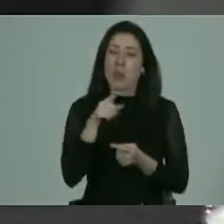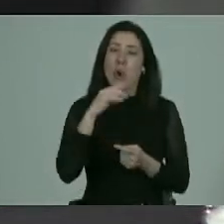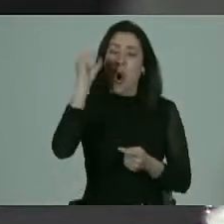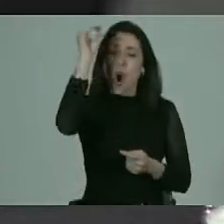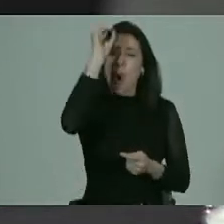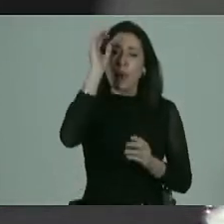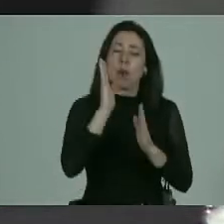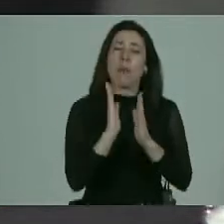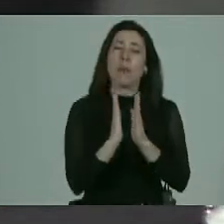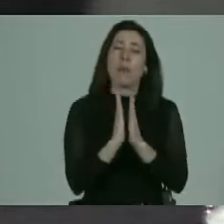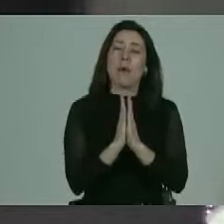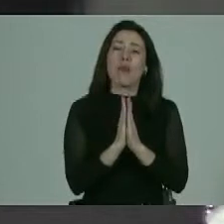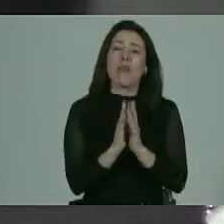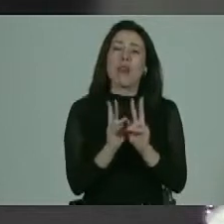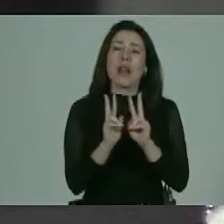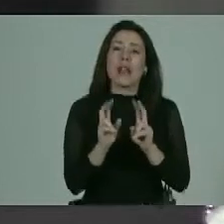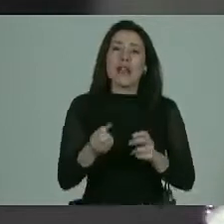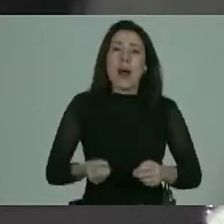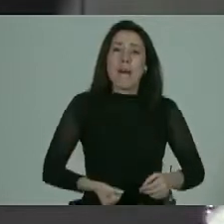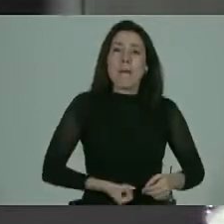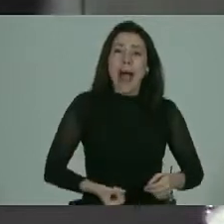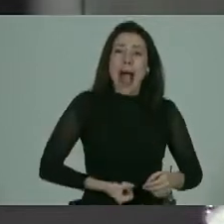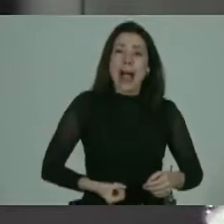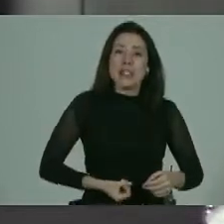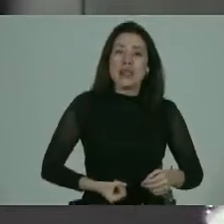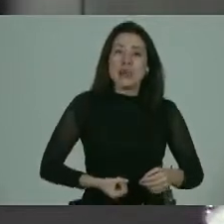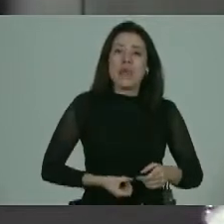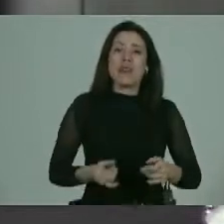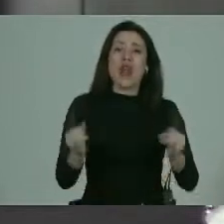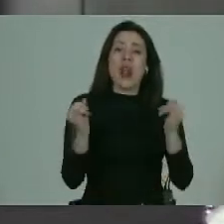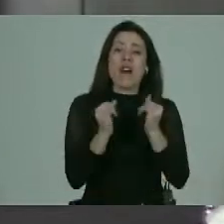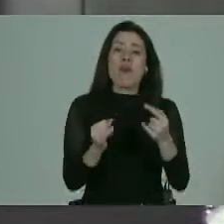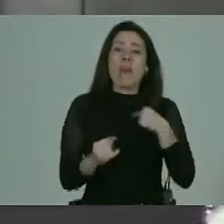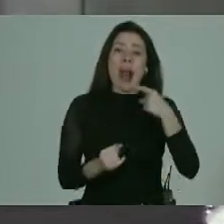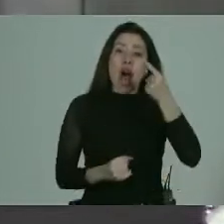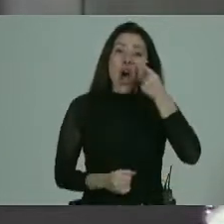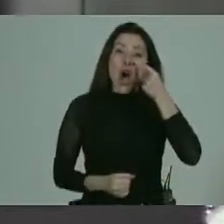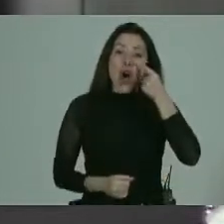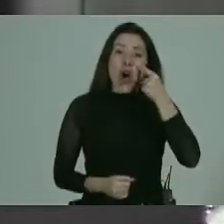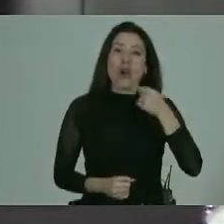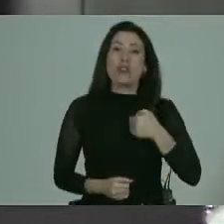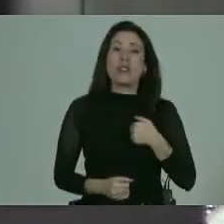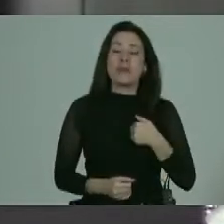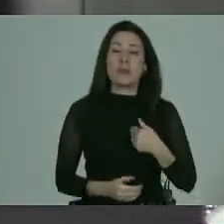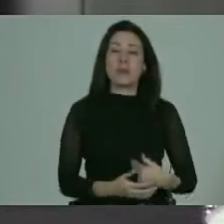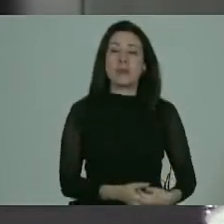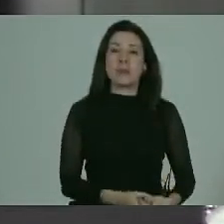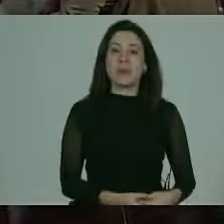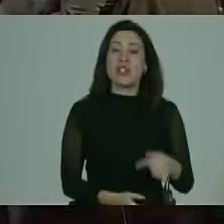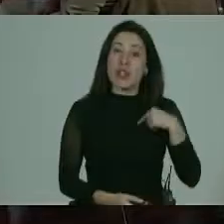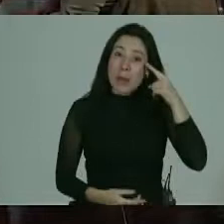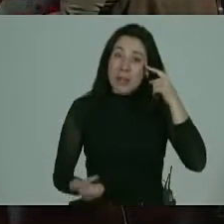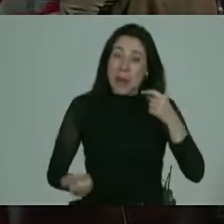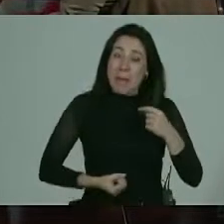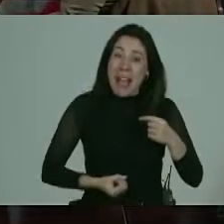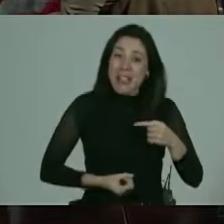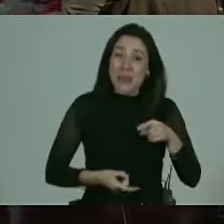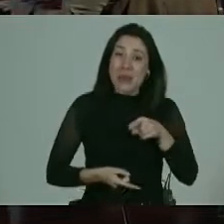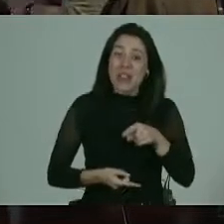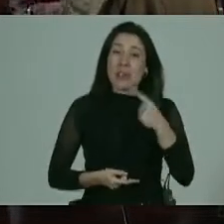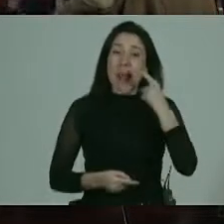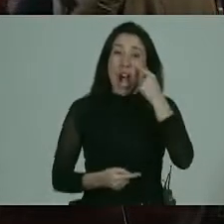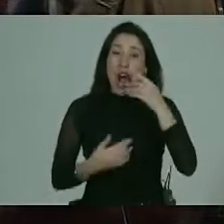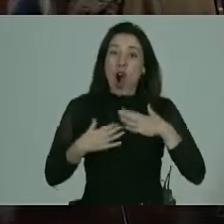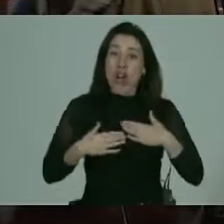opinión por favor respecto a la masturbación como una herramienta de autoconocimiento creo que la masturbación como una herramienta de